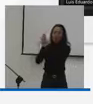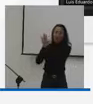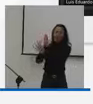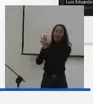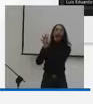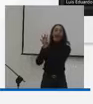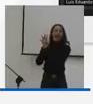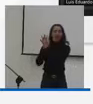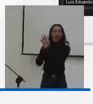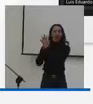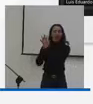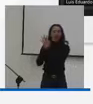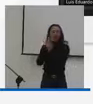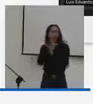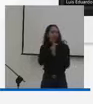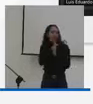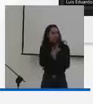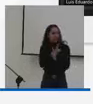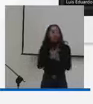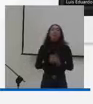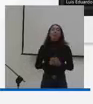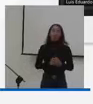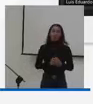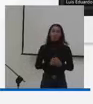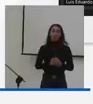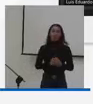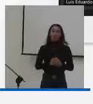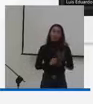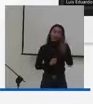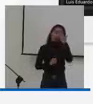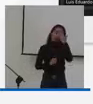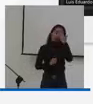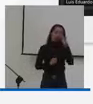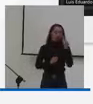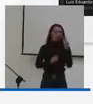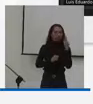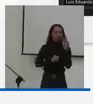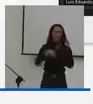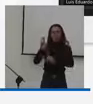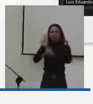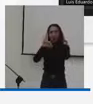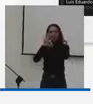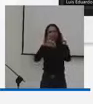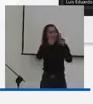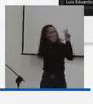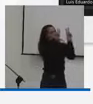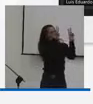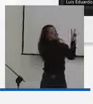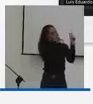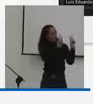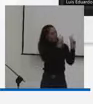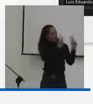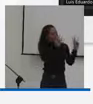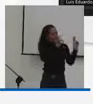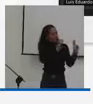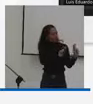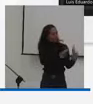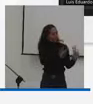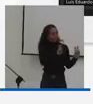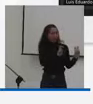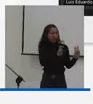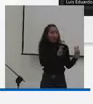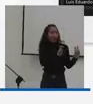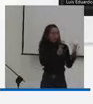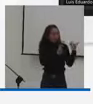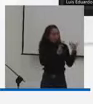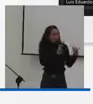a cada uno de los temas que se ha tratado entre la ley estamos en plena construcción. Por eso se